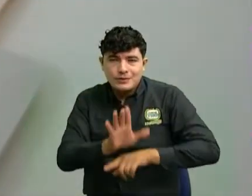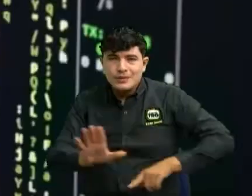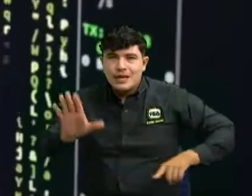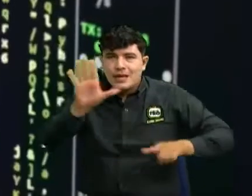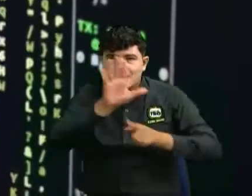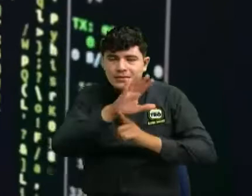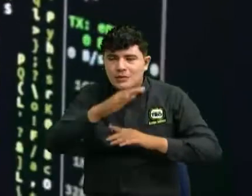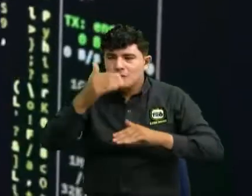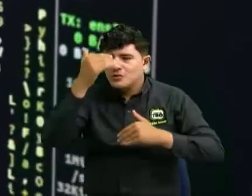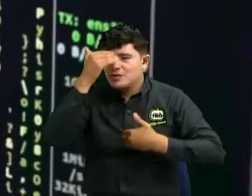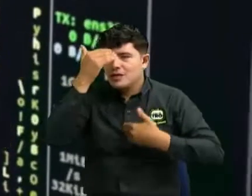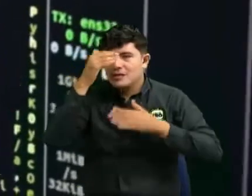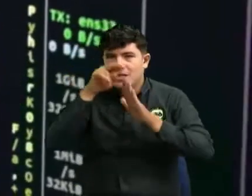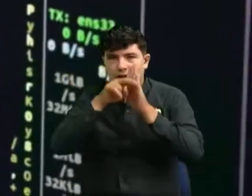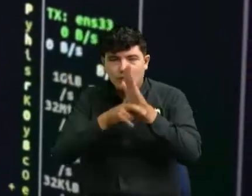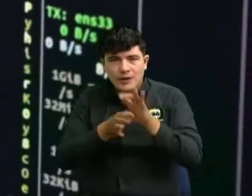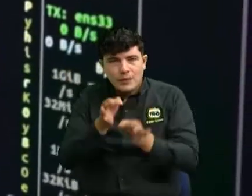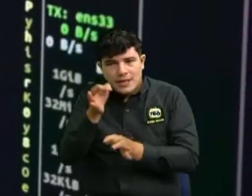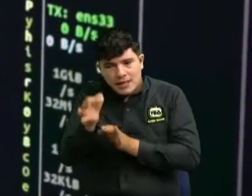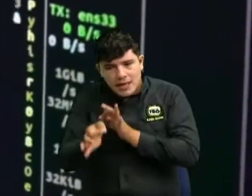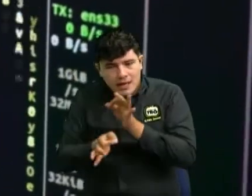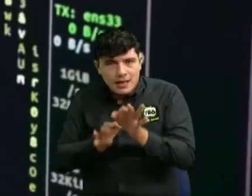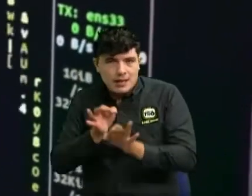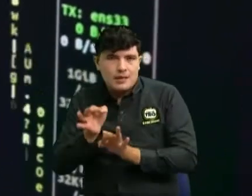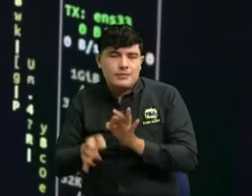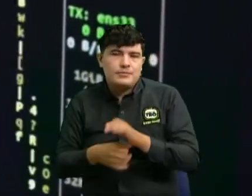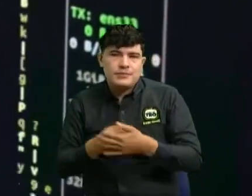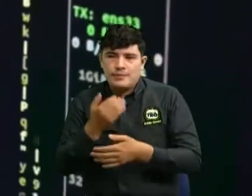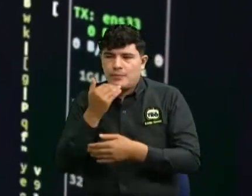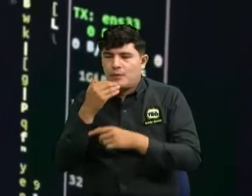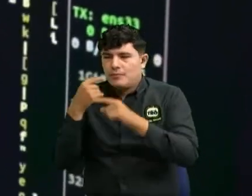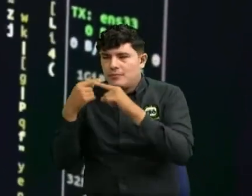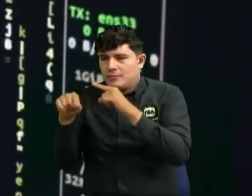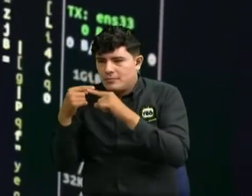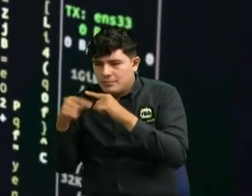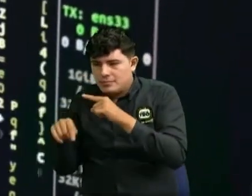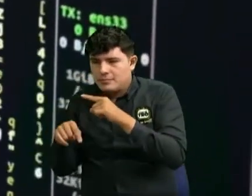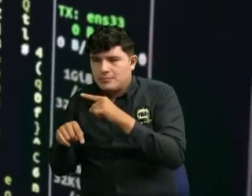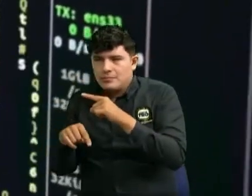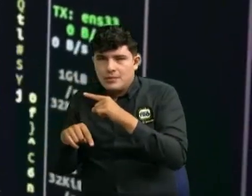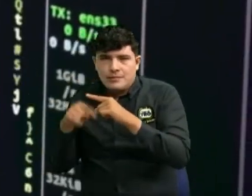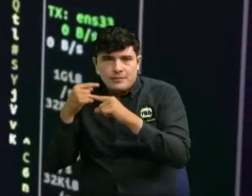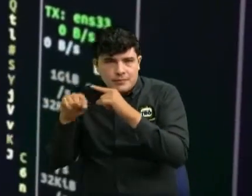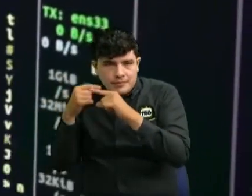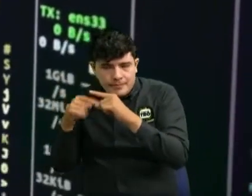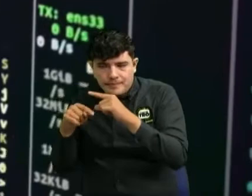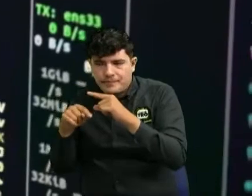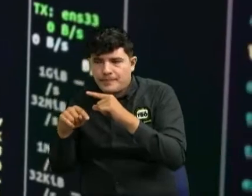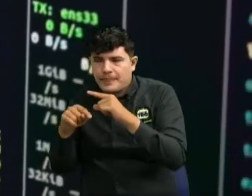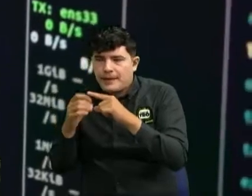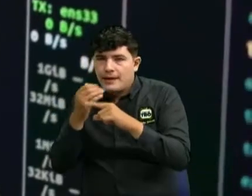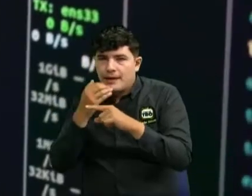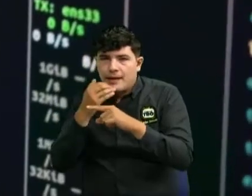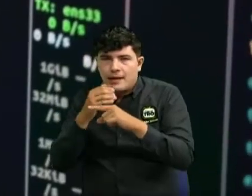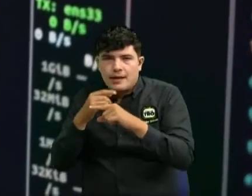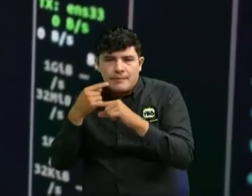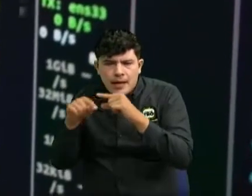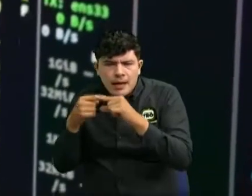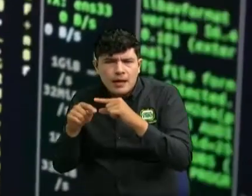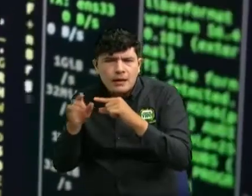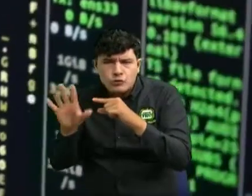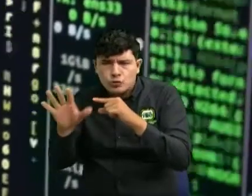medidas de precaución en nuestras cuentas como son cuentas de correo electrónico como es cambiar las